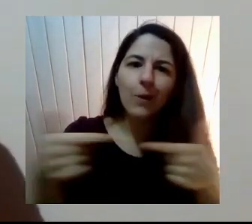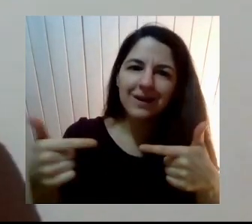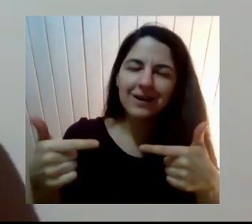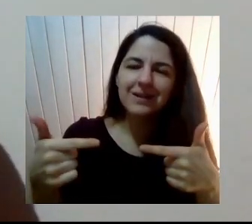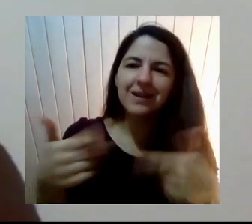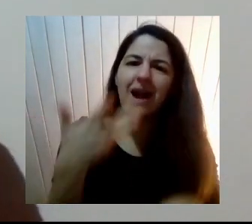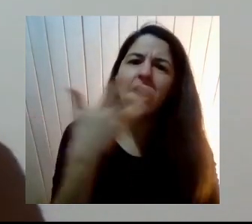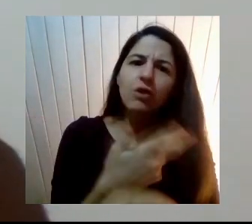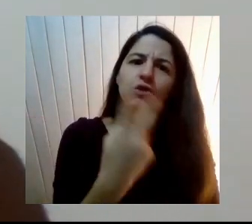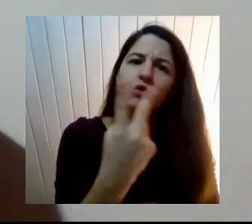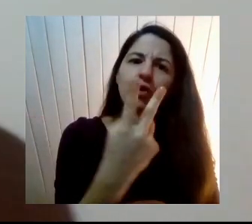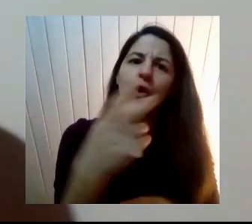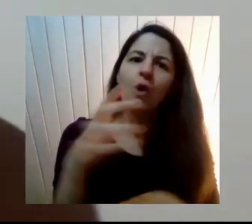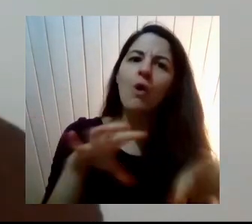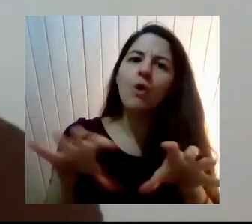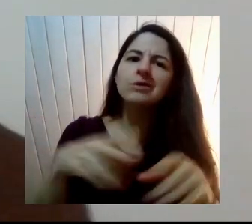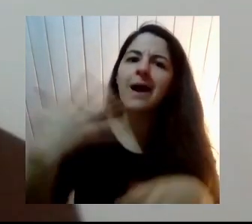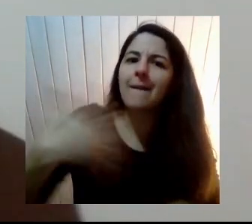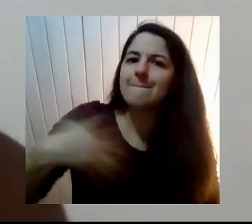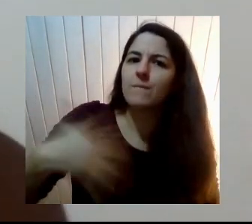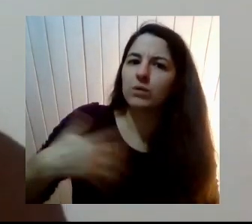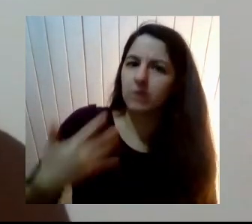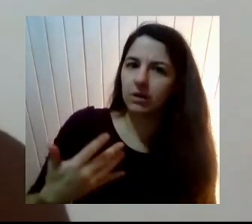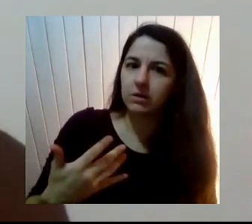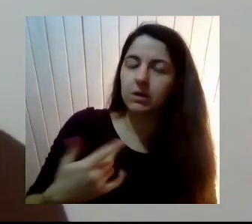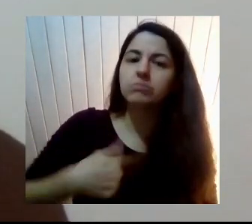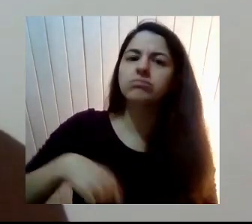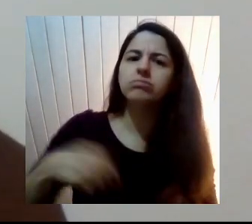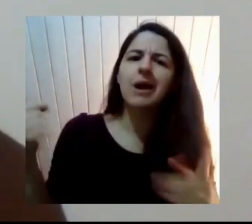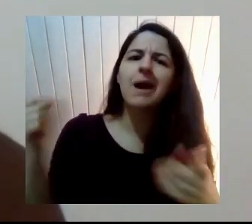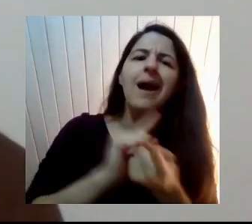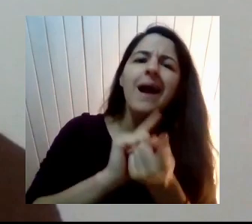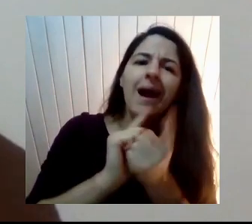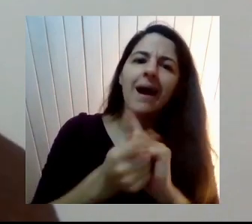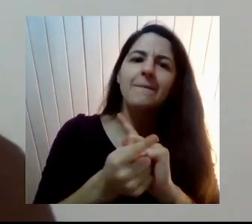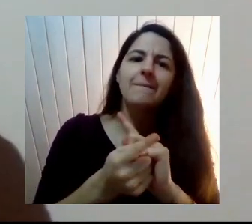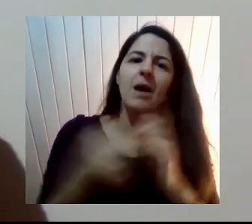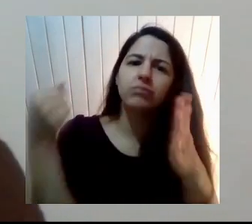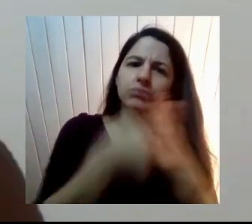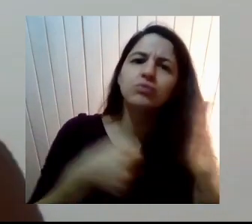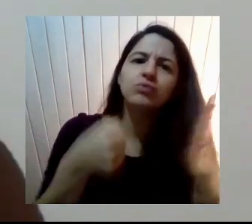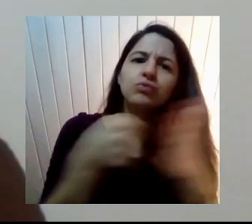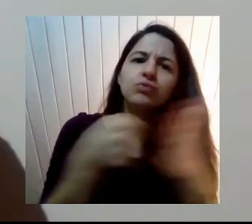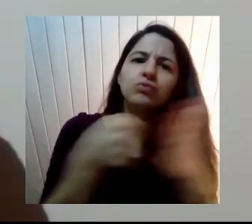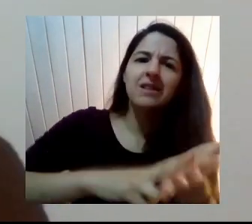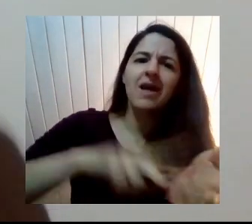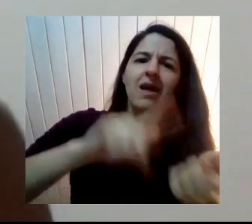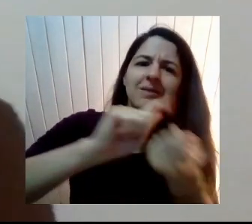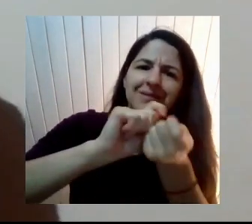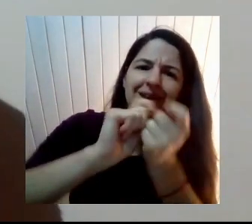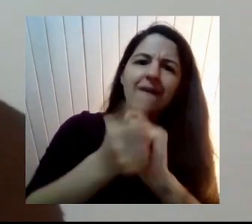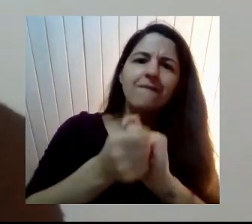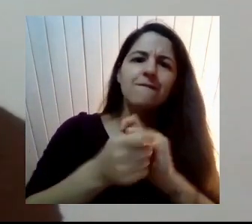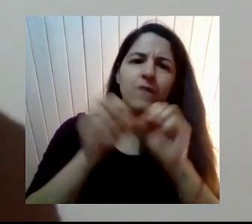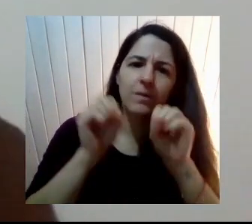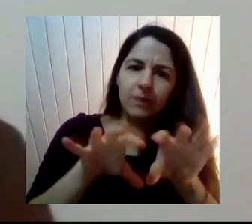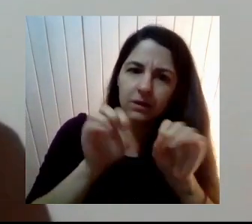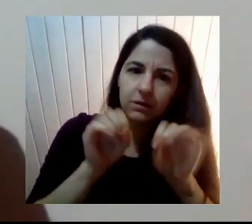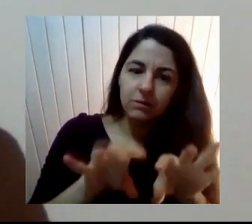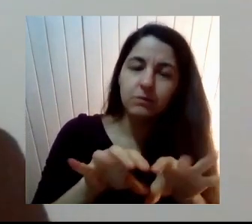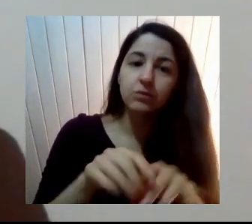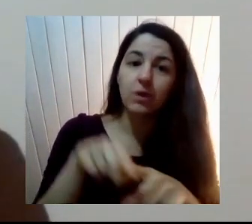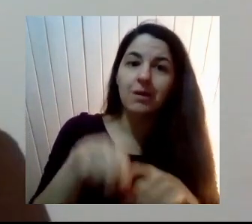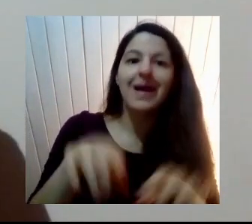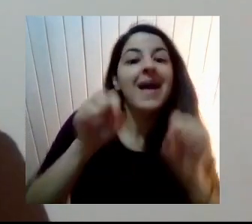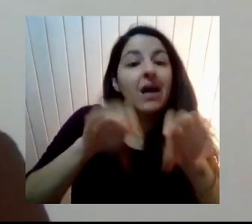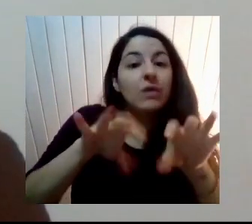fundamentales Para el cambio Por una lucha Por una educación Que sea verdaderamente Transformadora Eso es una educación Que sea feminista